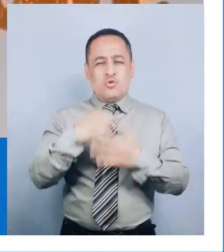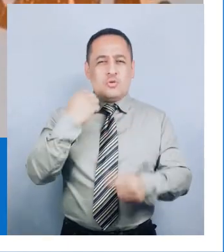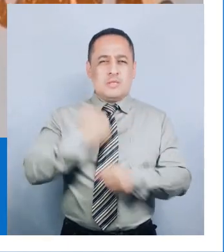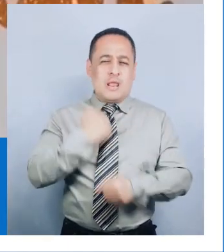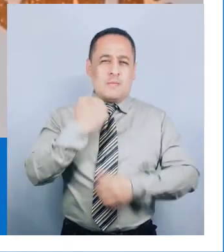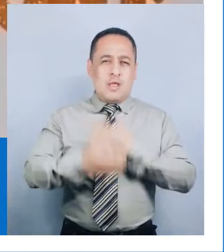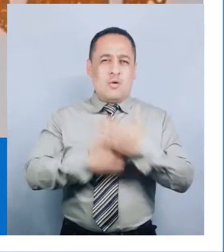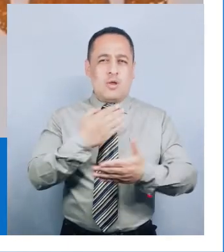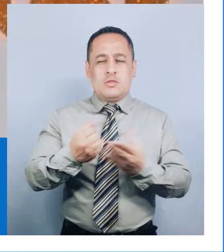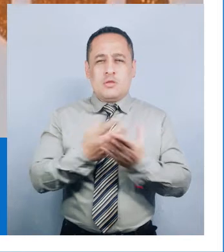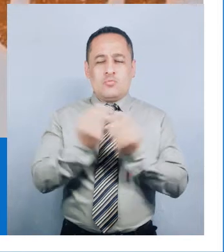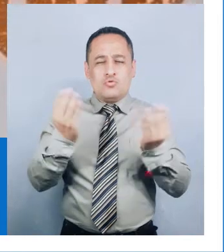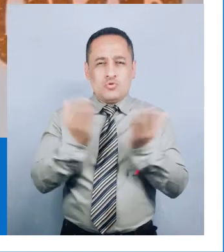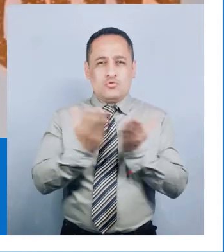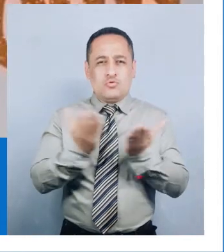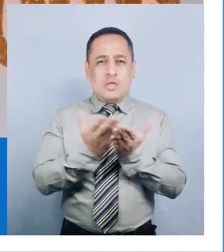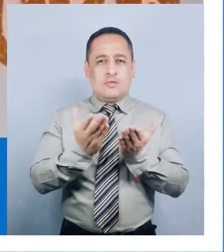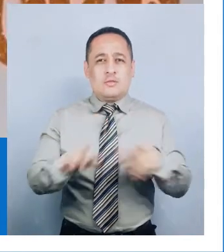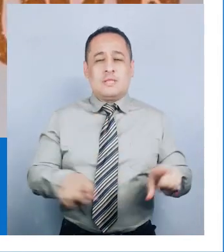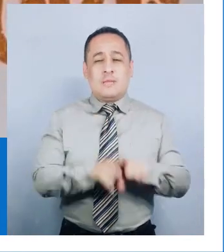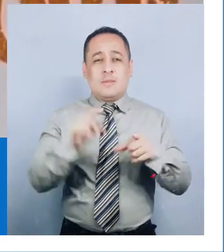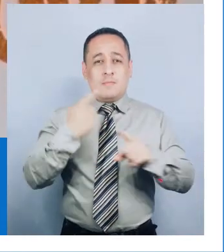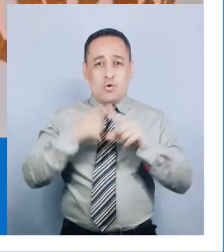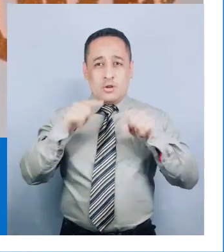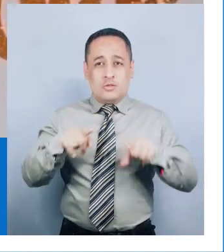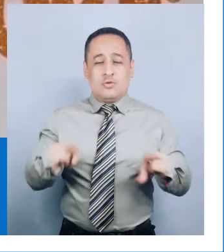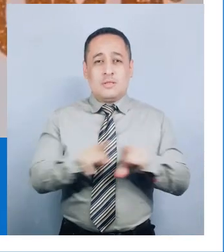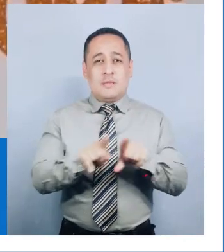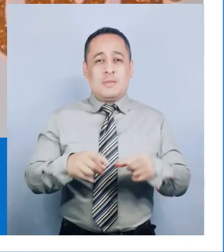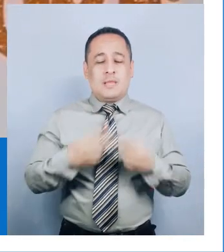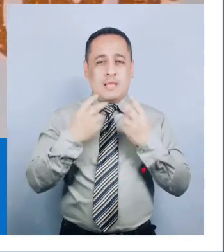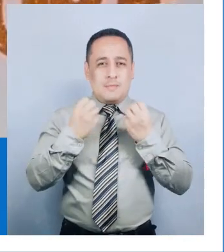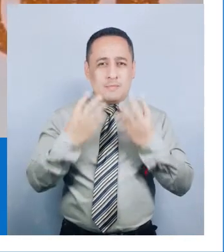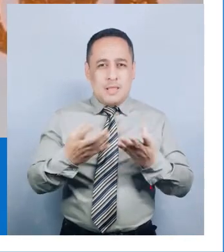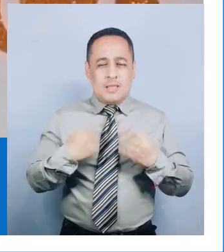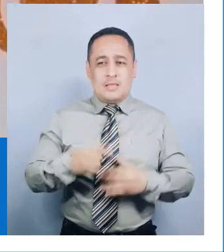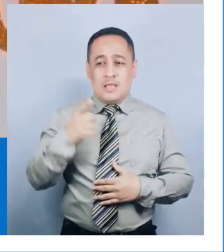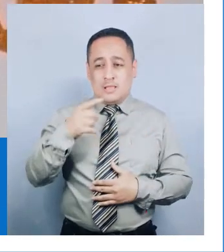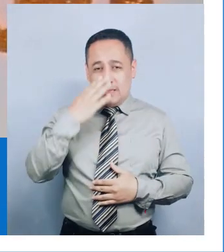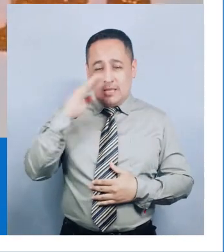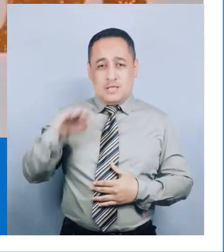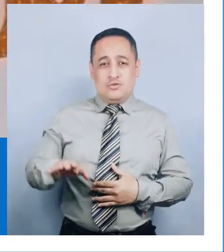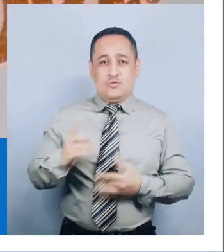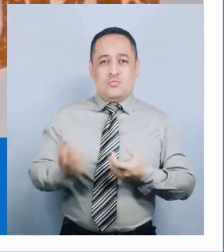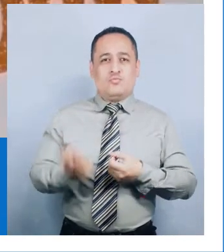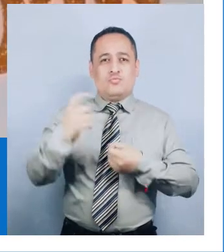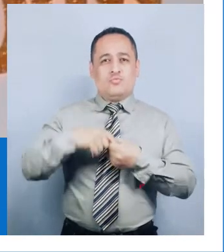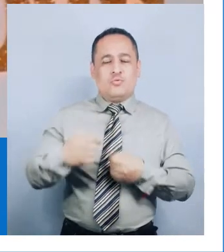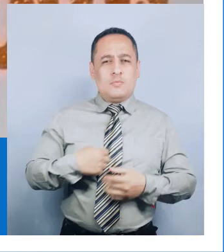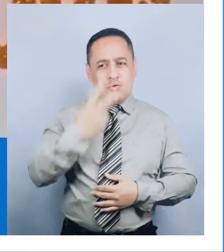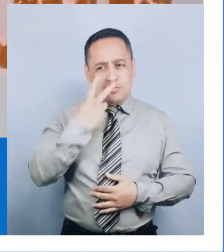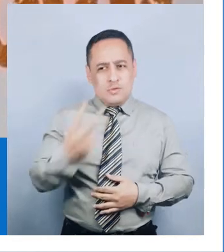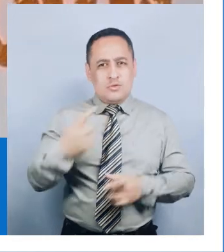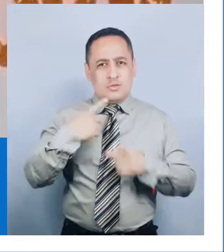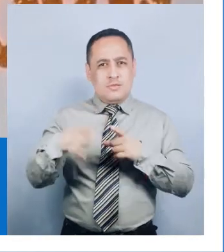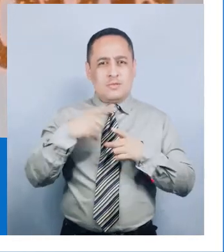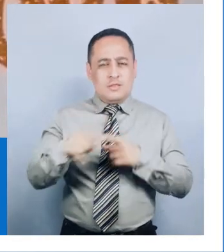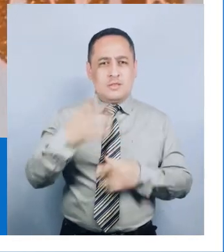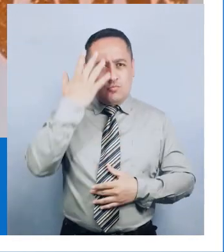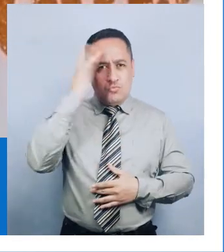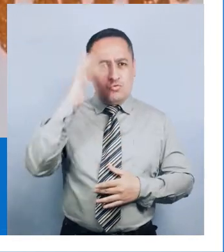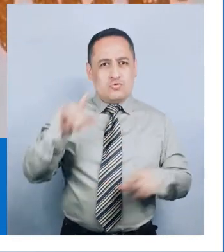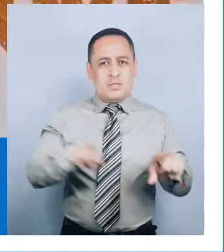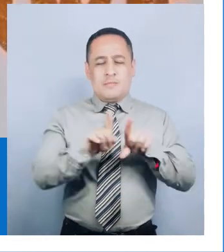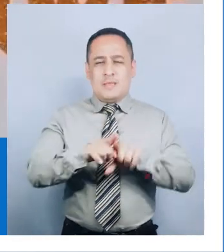el desenvolvimiento de nuestros estudiantes. Es por eso que en Daniel Josué, frente a Lazo, hemos visto